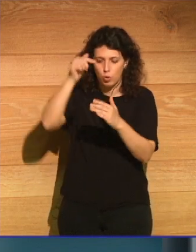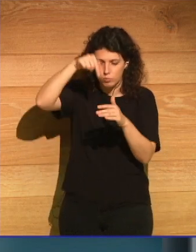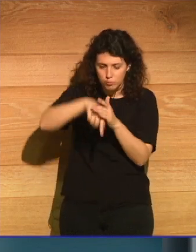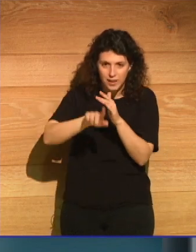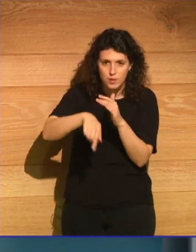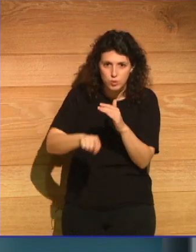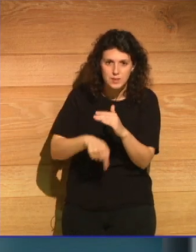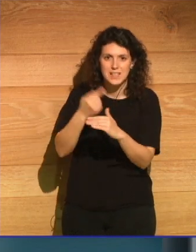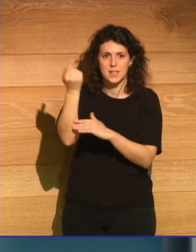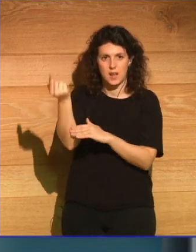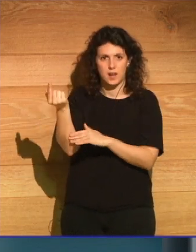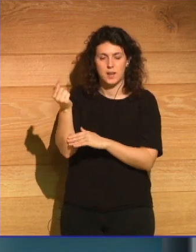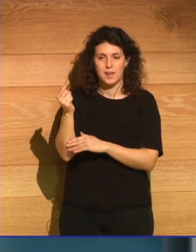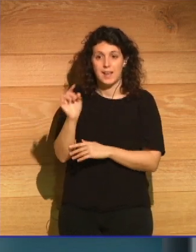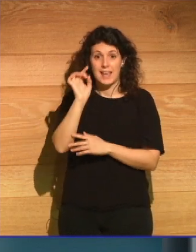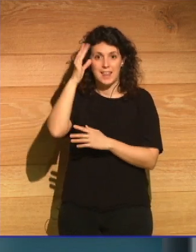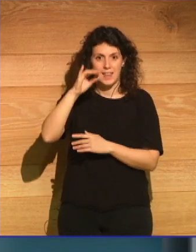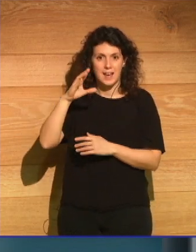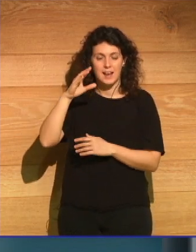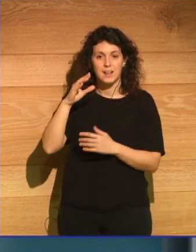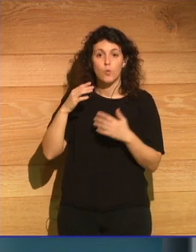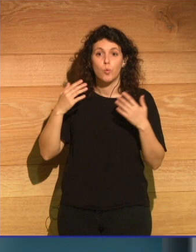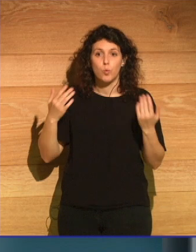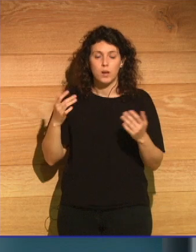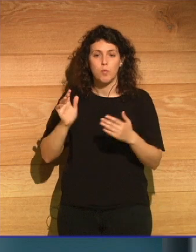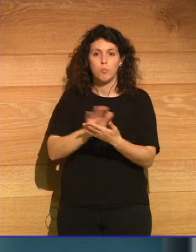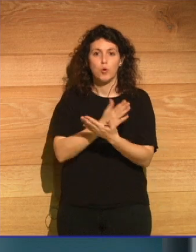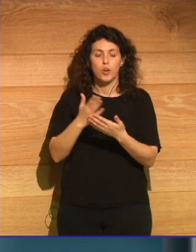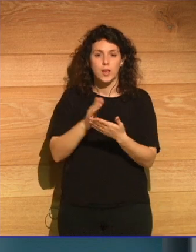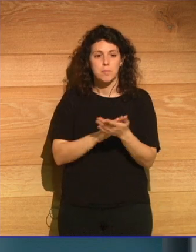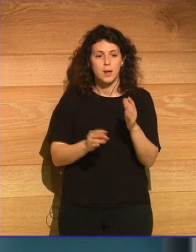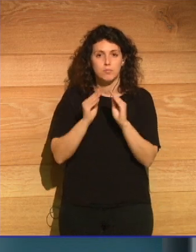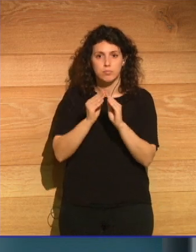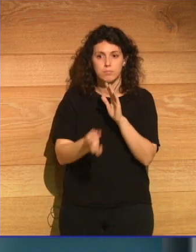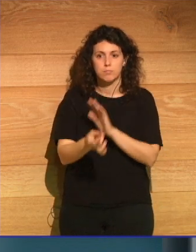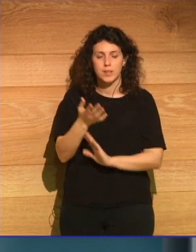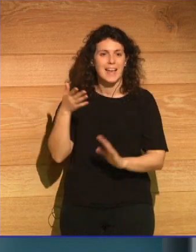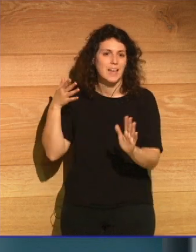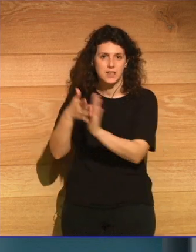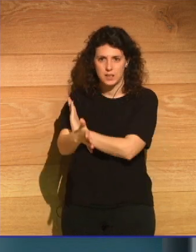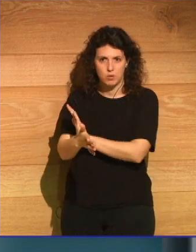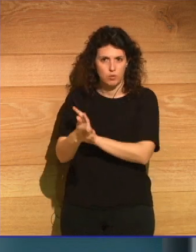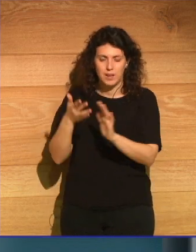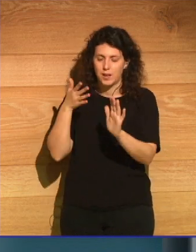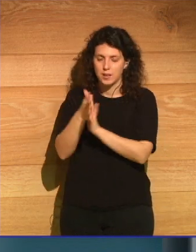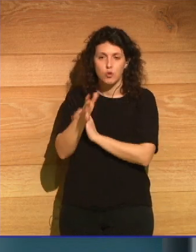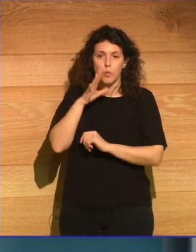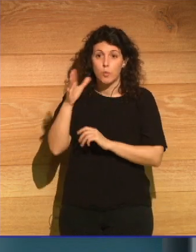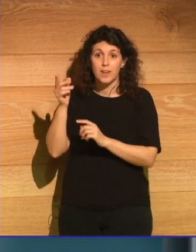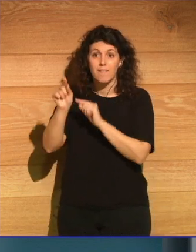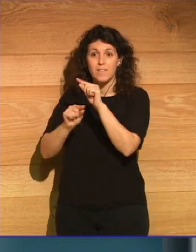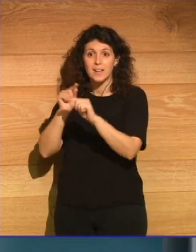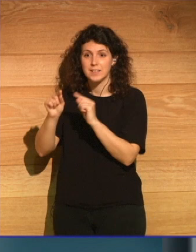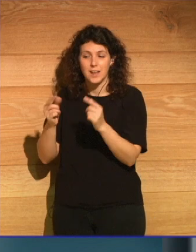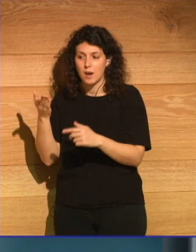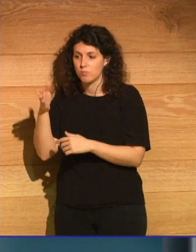otra vez. La idea de Christian es que quiere crear un poema que sea eterno en sí mismo, porque la bacteria no se